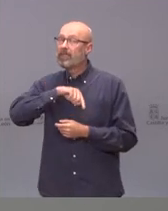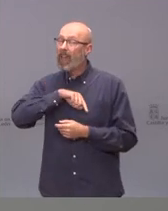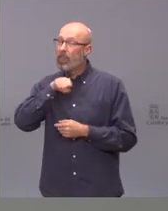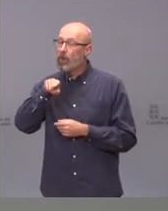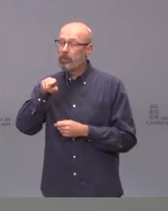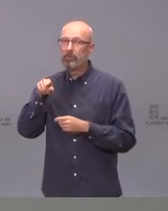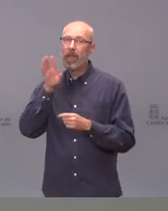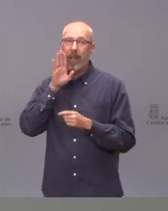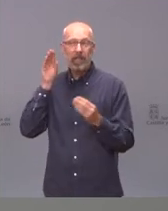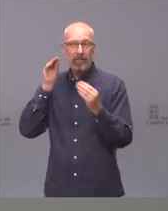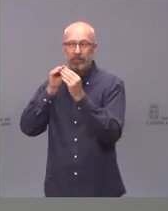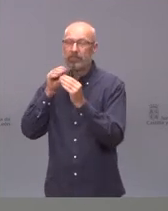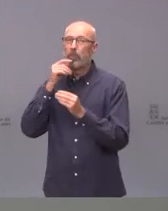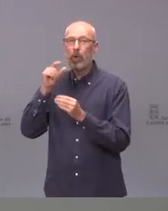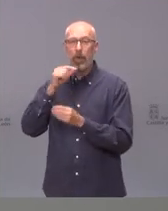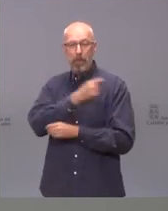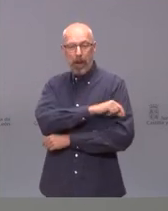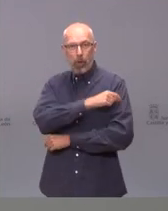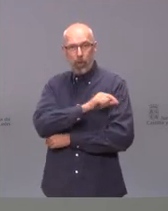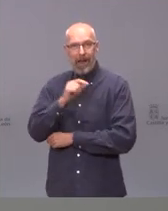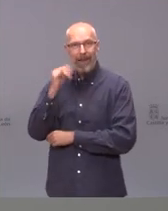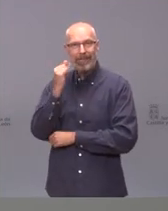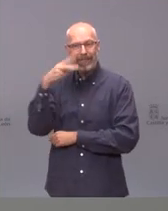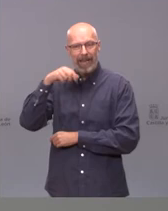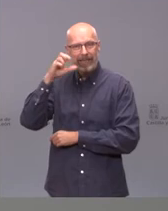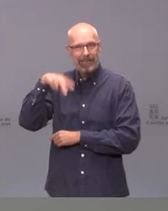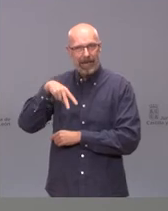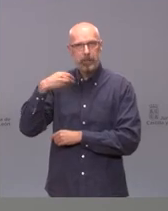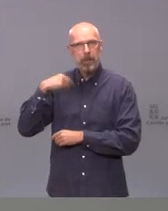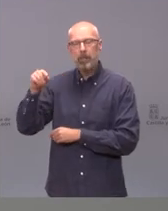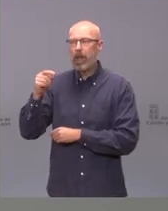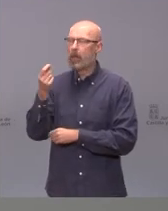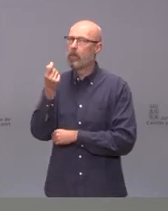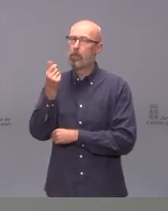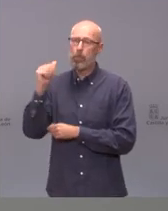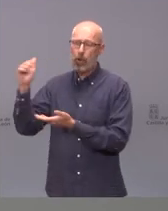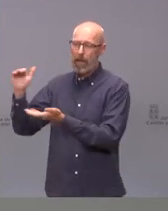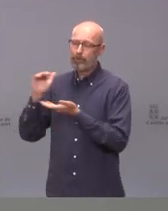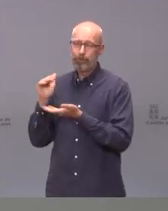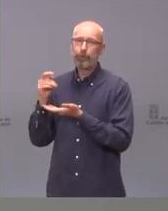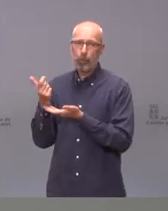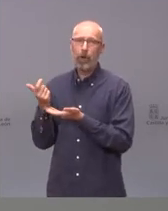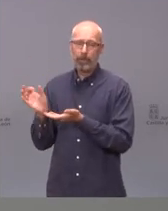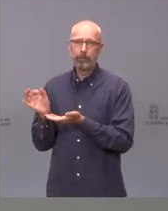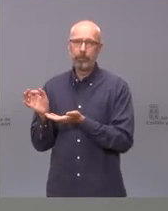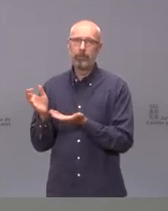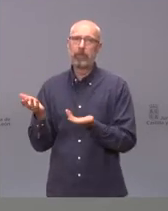Janssen llegan, pero son muy pocas por lo que han visto ustedes. Es una vacuna en la que nosotros tenemos